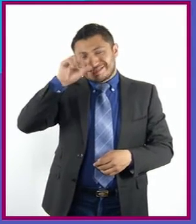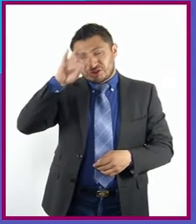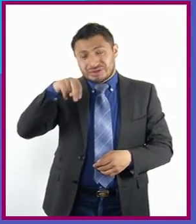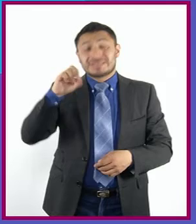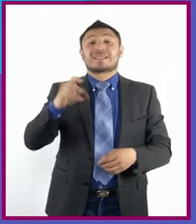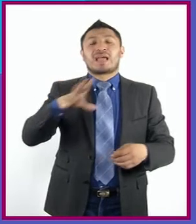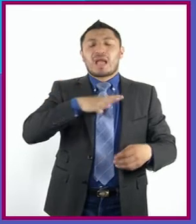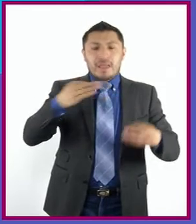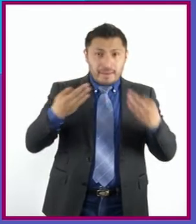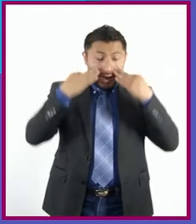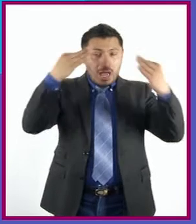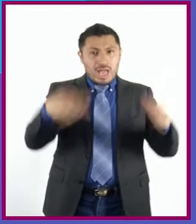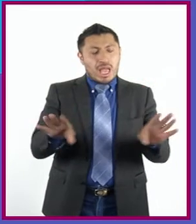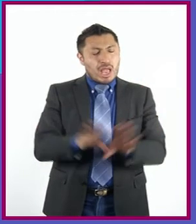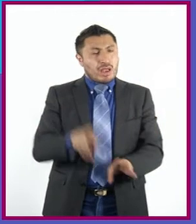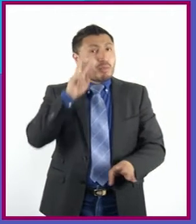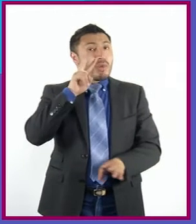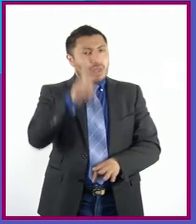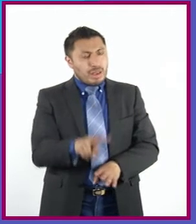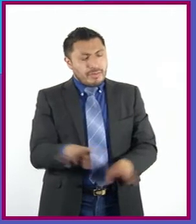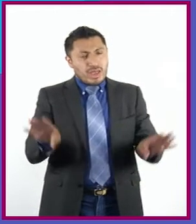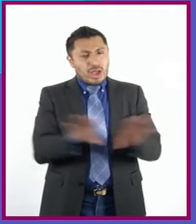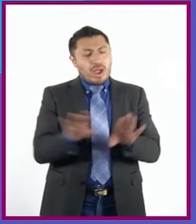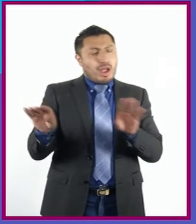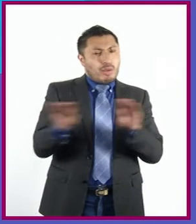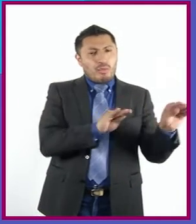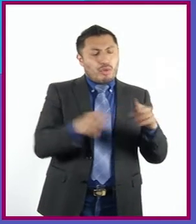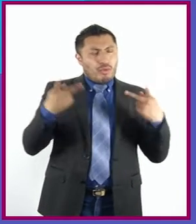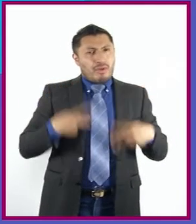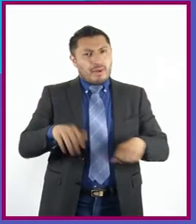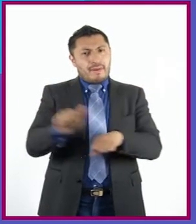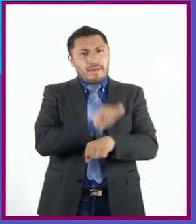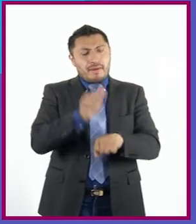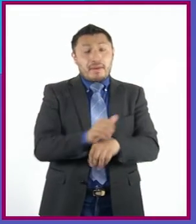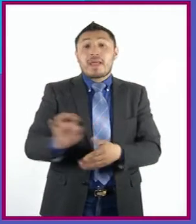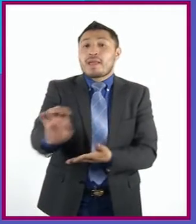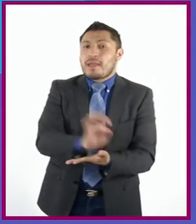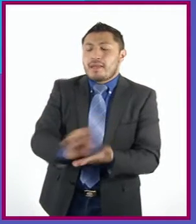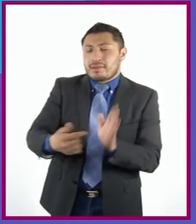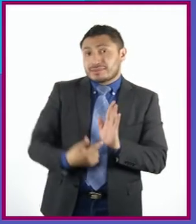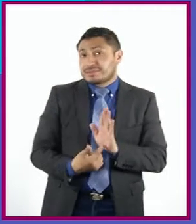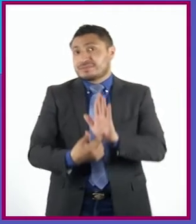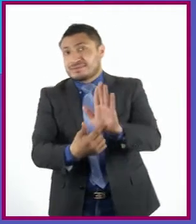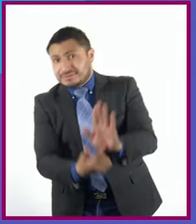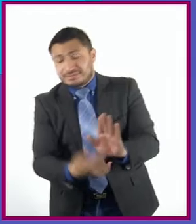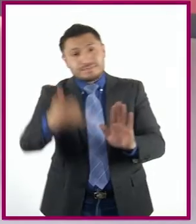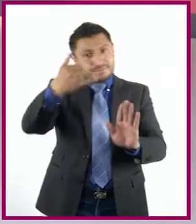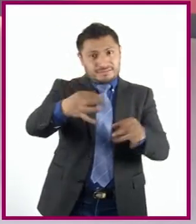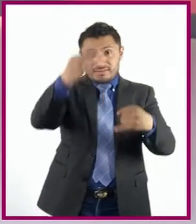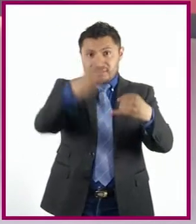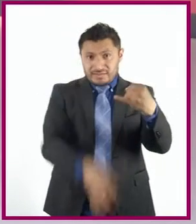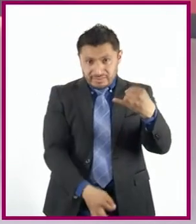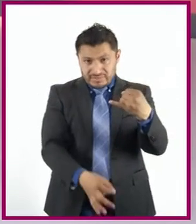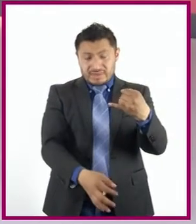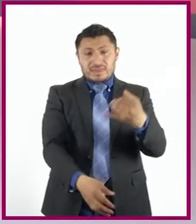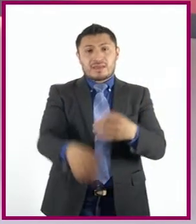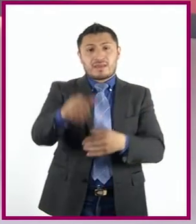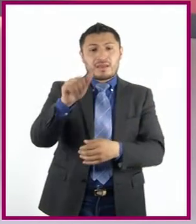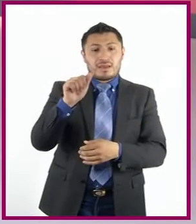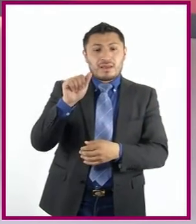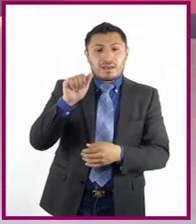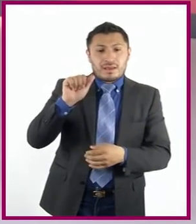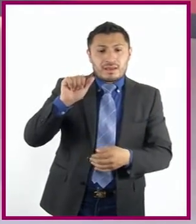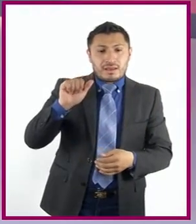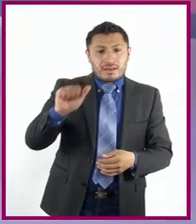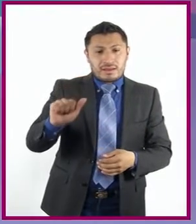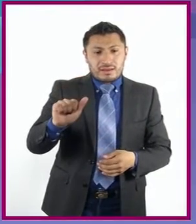cómo lucen y cómo se mueven los personajes en la escena. Y finalmente, los apartes.